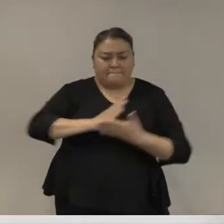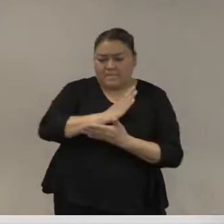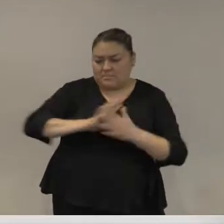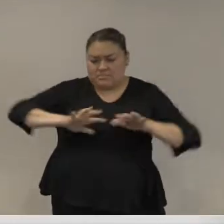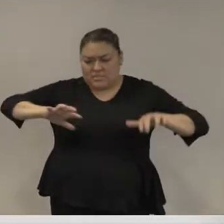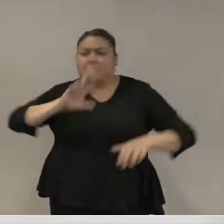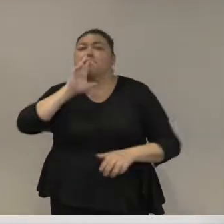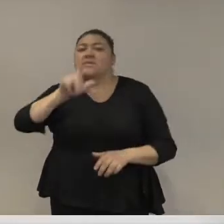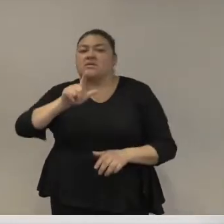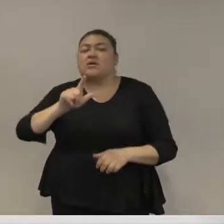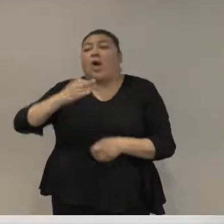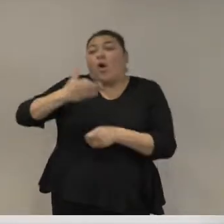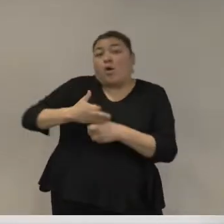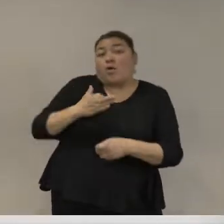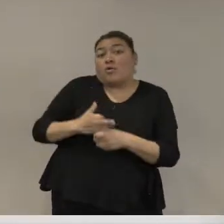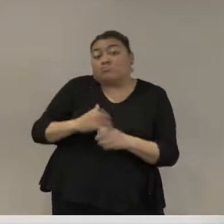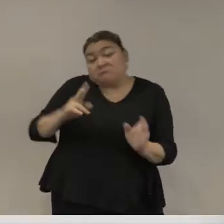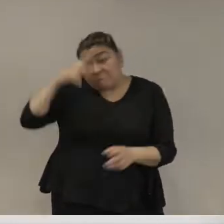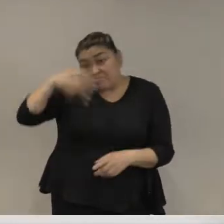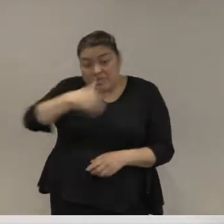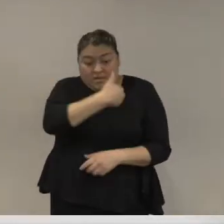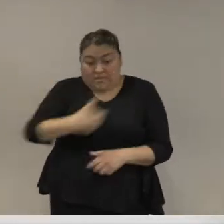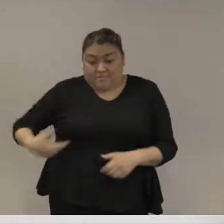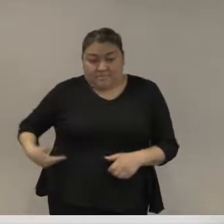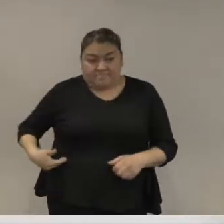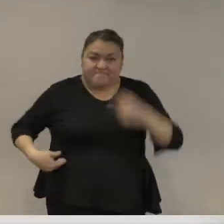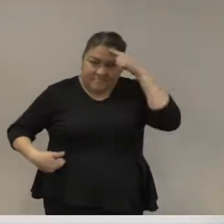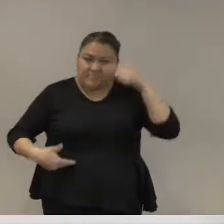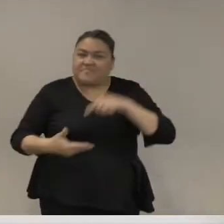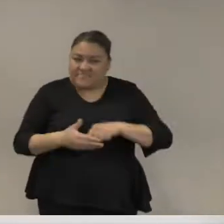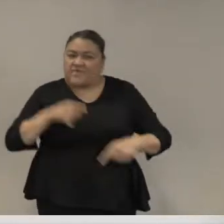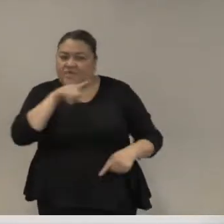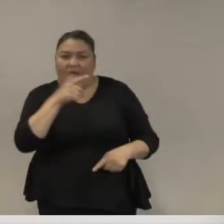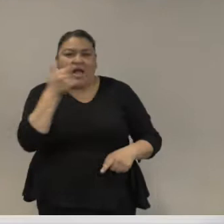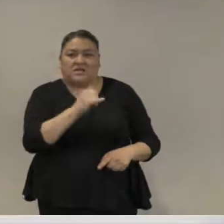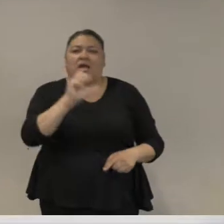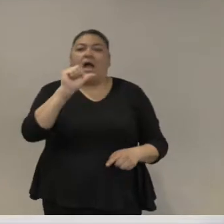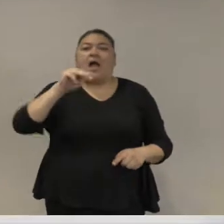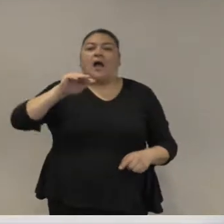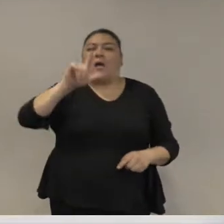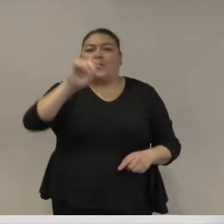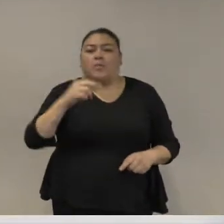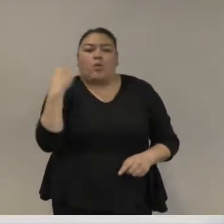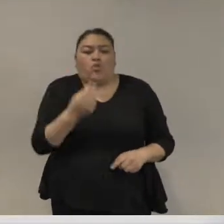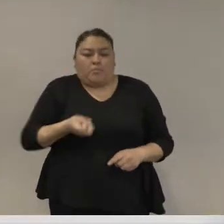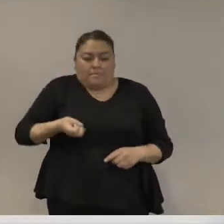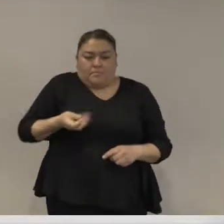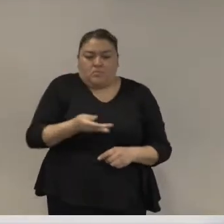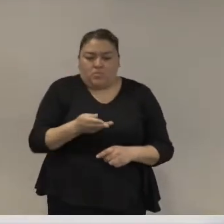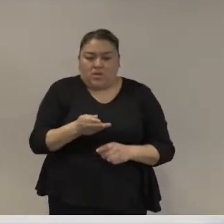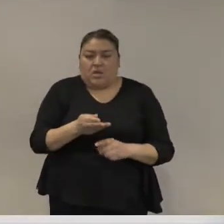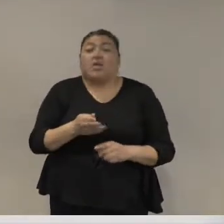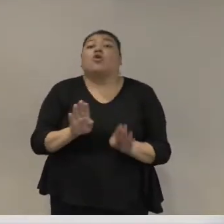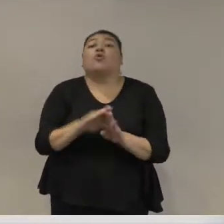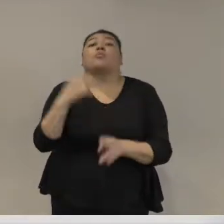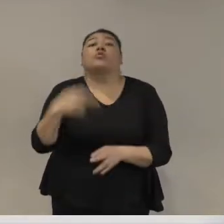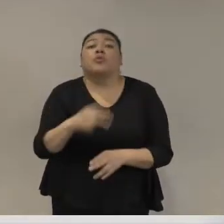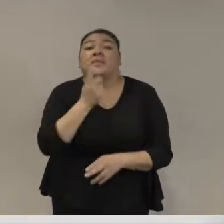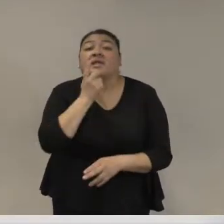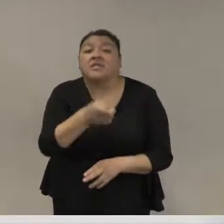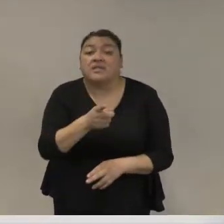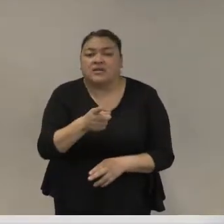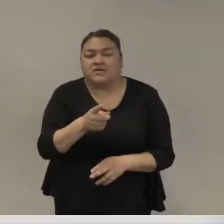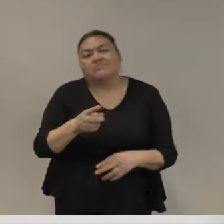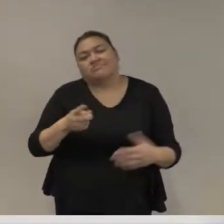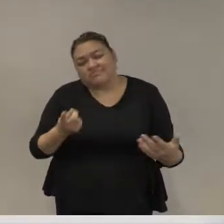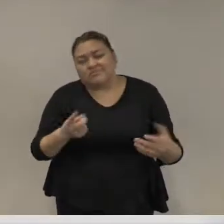el gobierno de AMLO está anticipando esa tendencia está llamándolo por su nombre y creando un constabulario